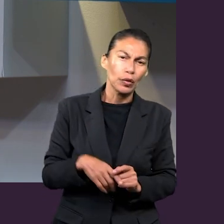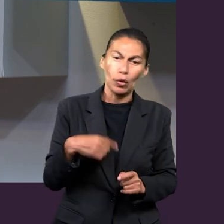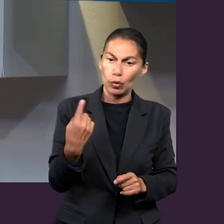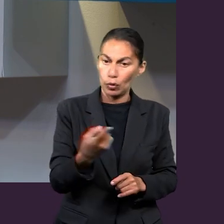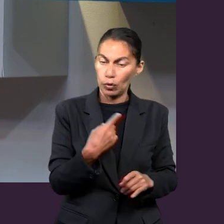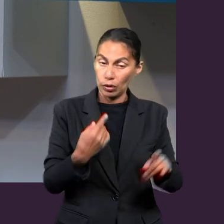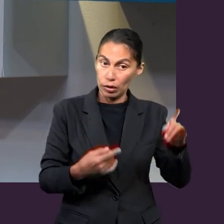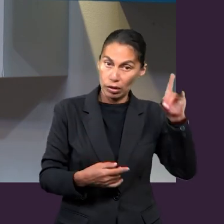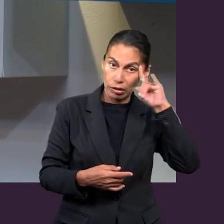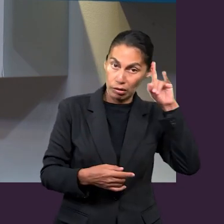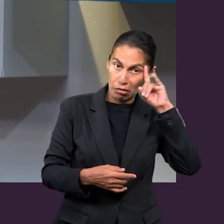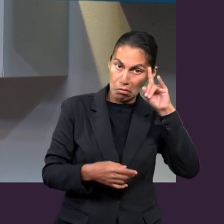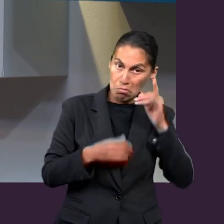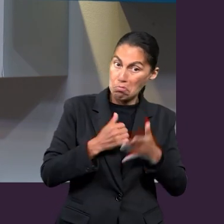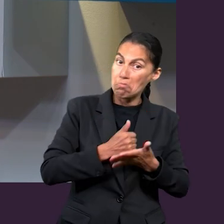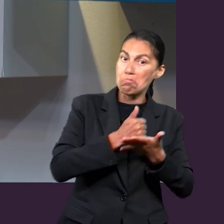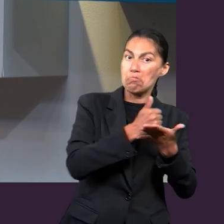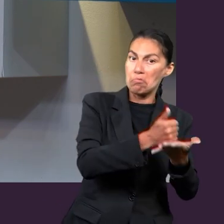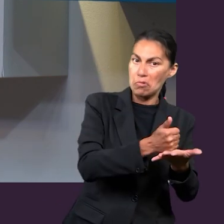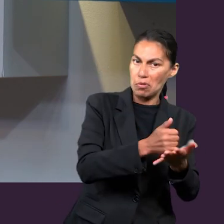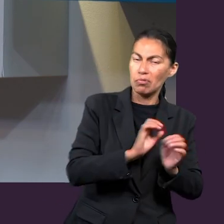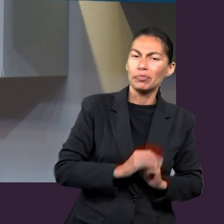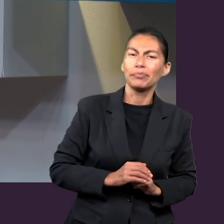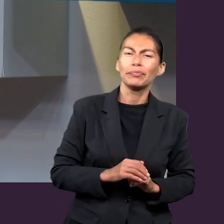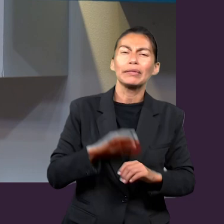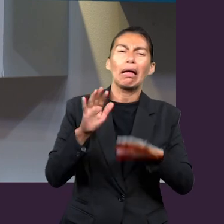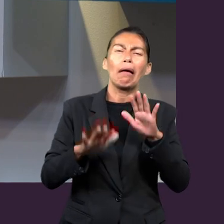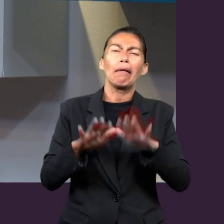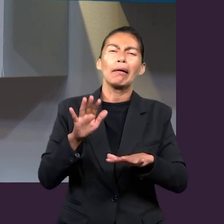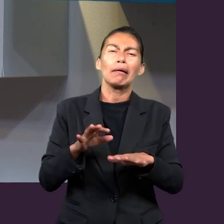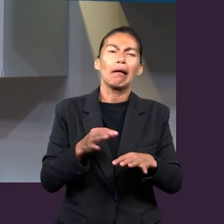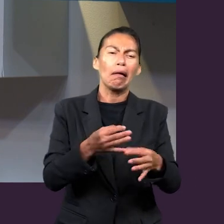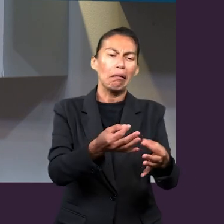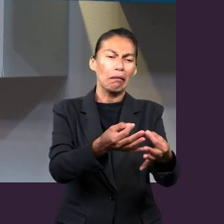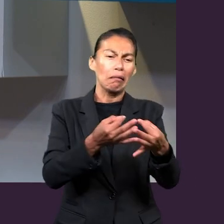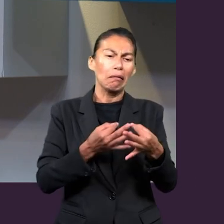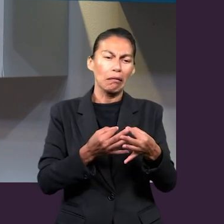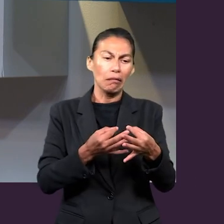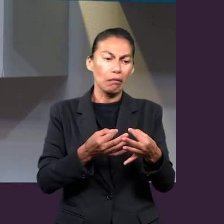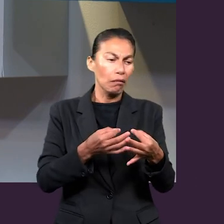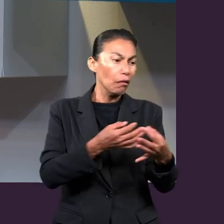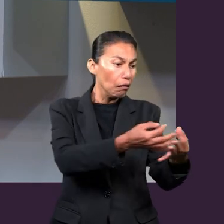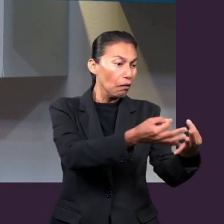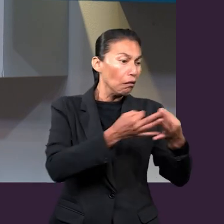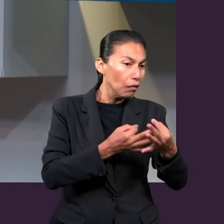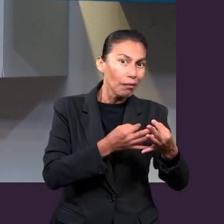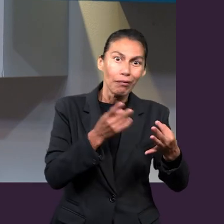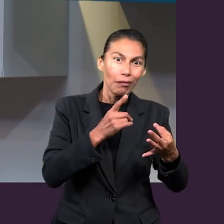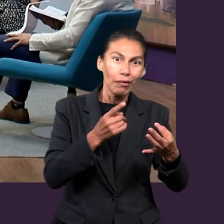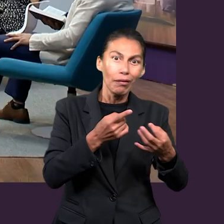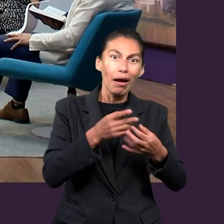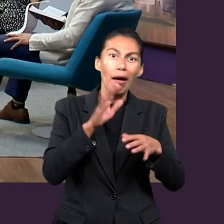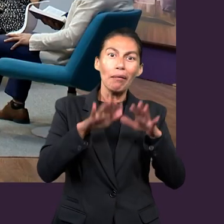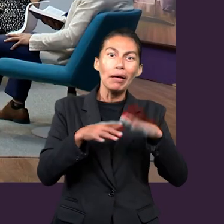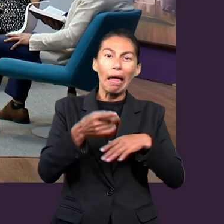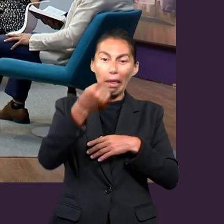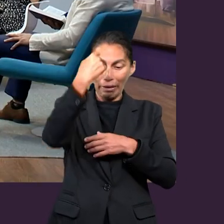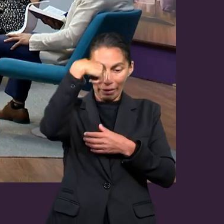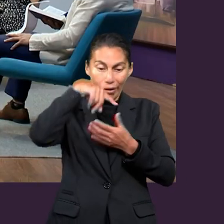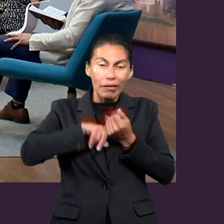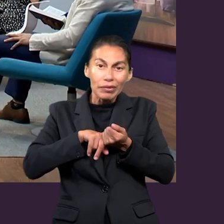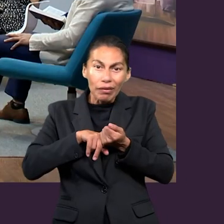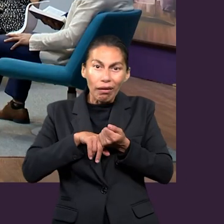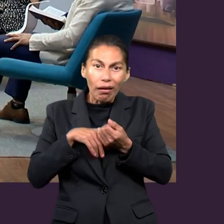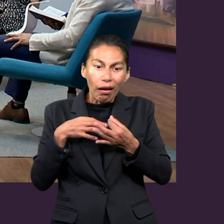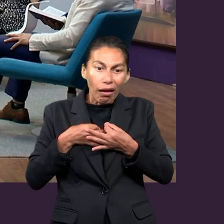Es ejemplo, a Satanás le hacemos gran parte del trabajo porque a veces la tentación no viene de fuera sino a veces viene